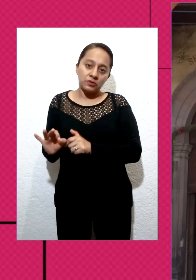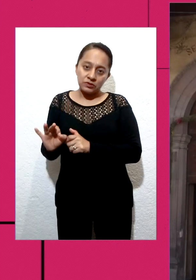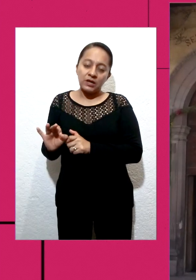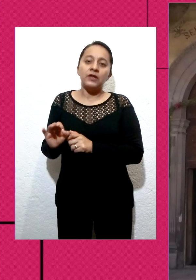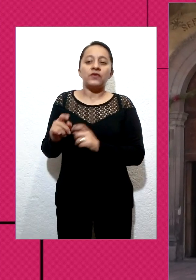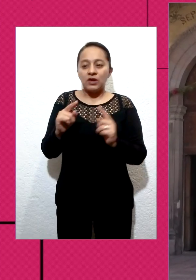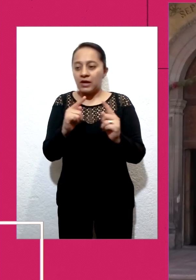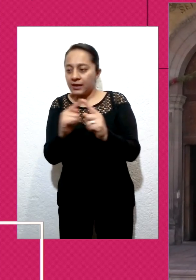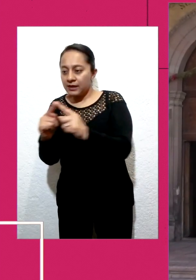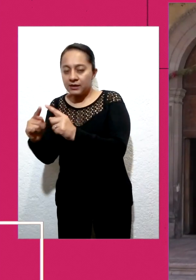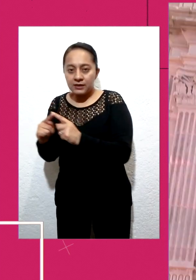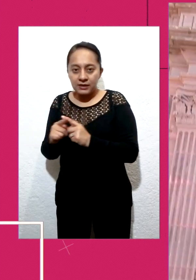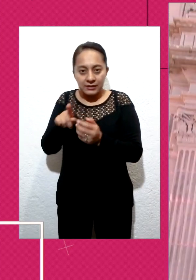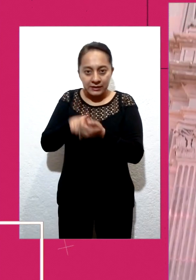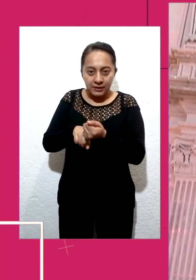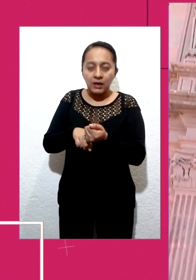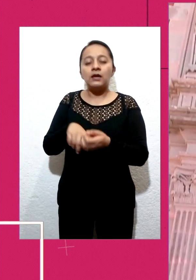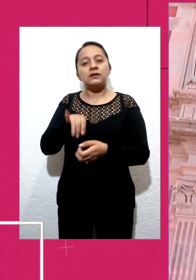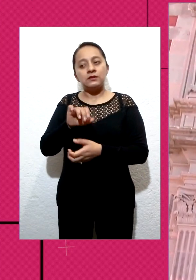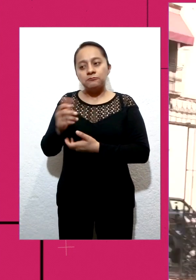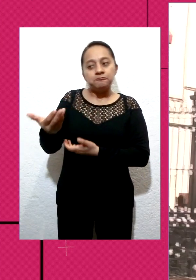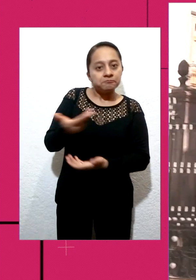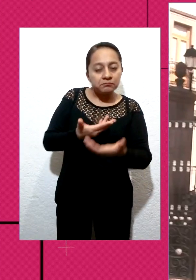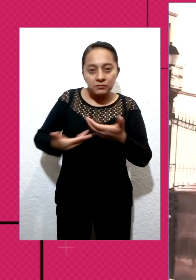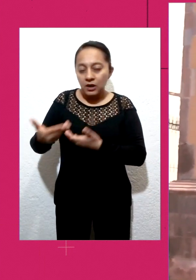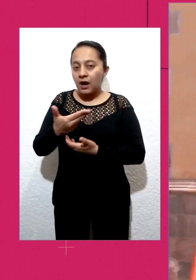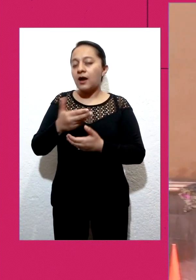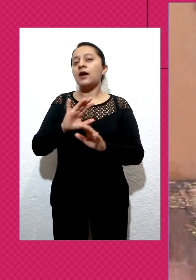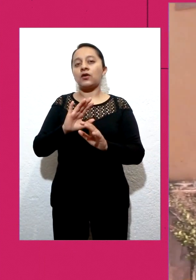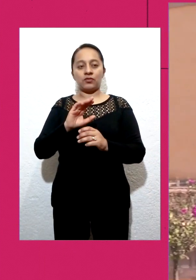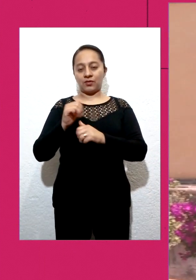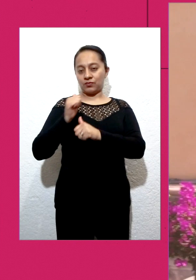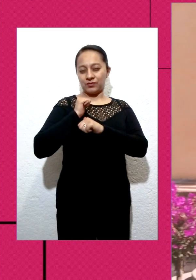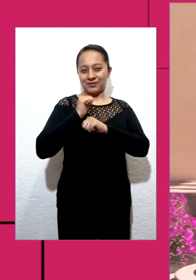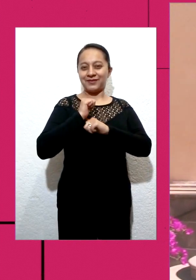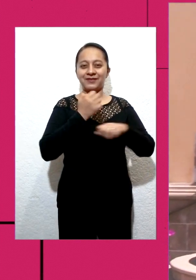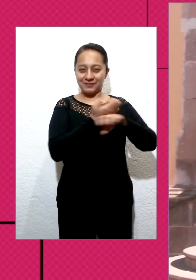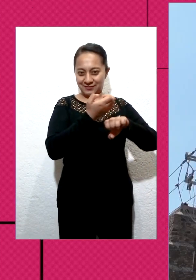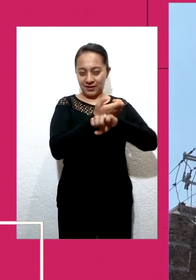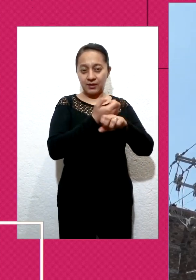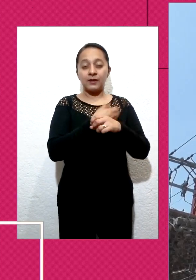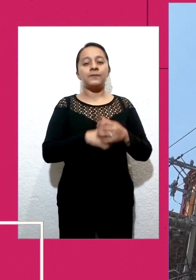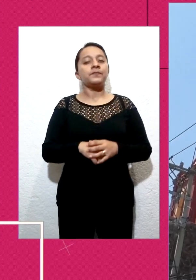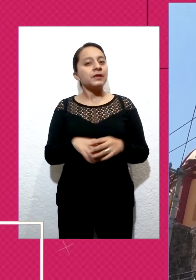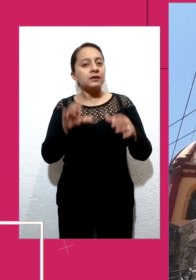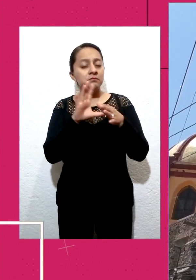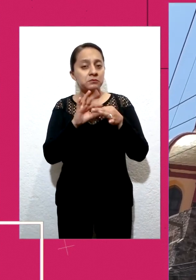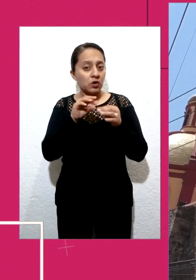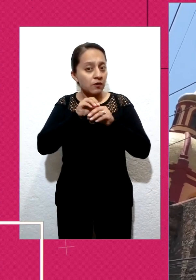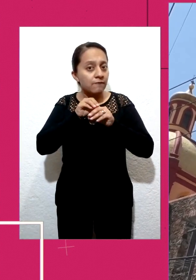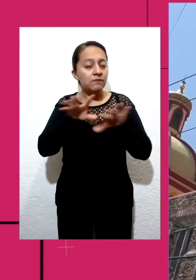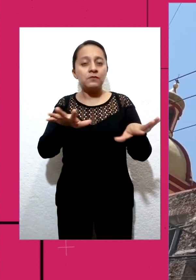estatales. En ese sentido, informó que los próximos 11 y 12 de diciembre la congregación estará cerrando al público, por lo que las